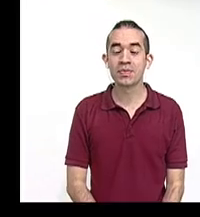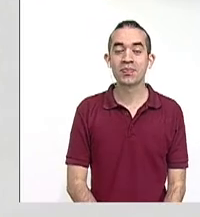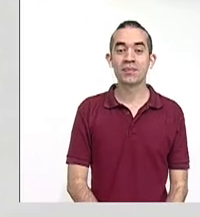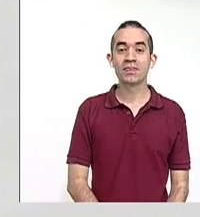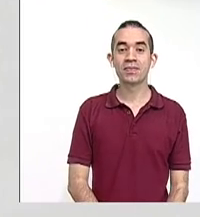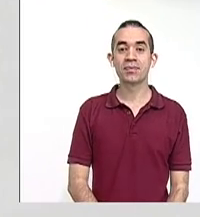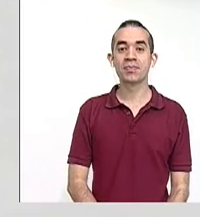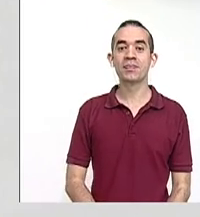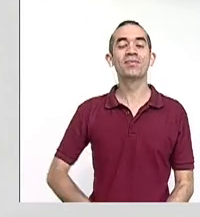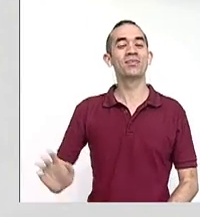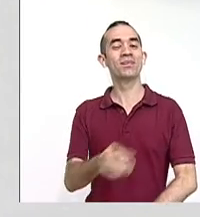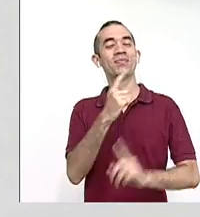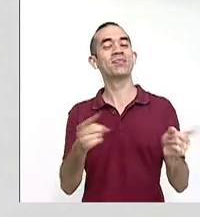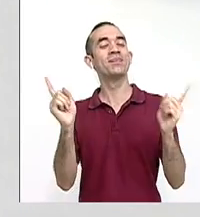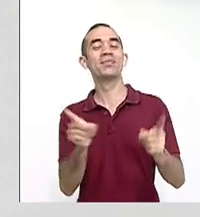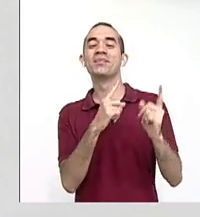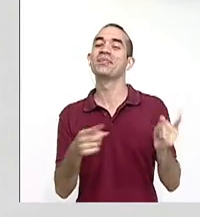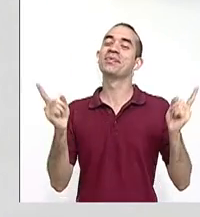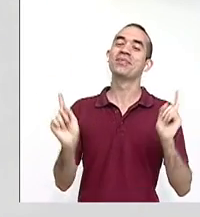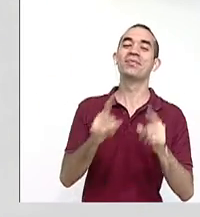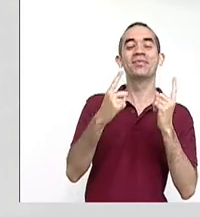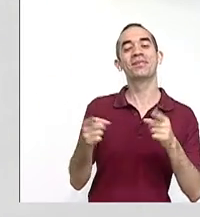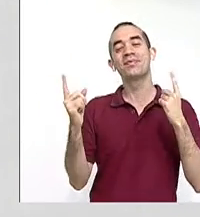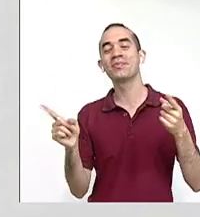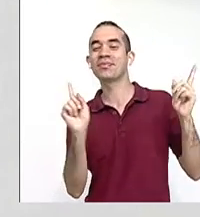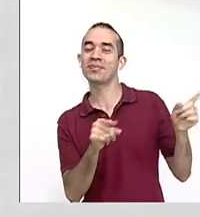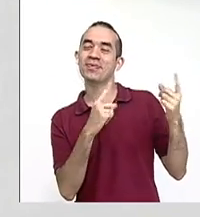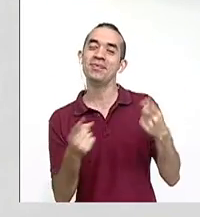No. No.